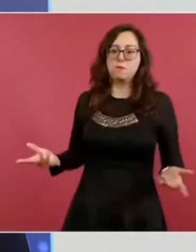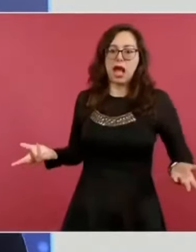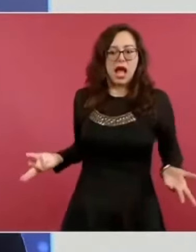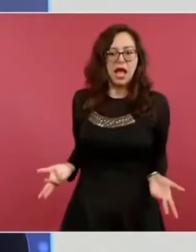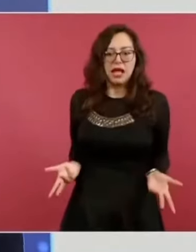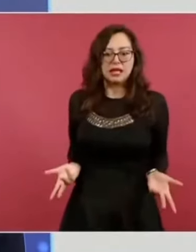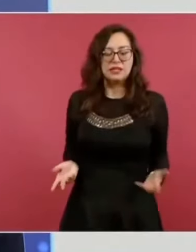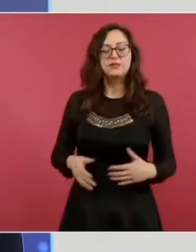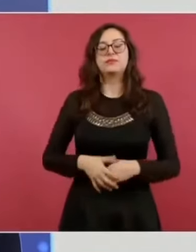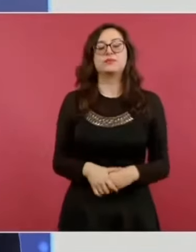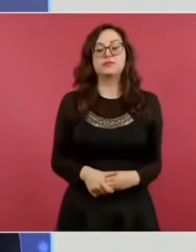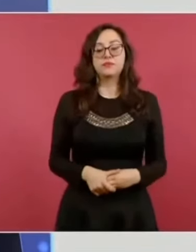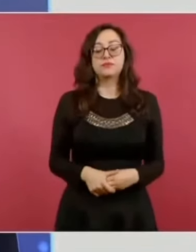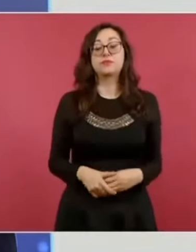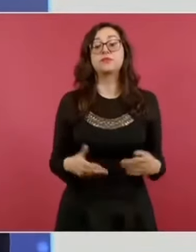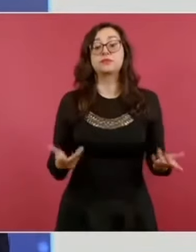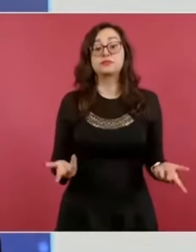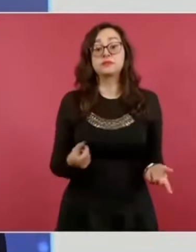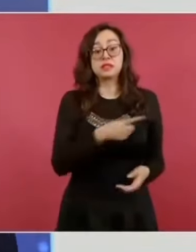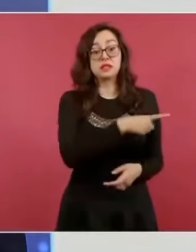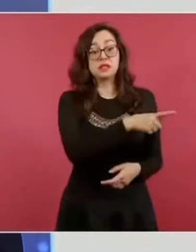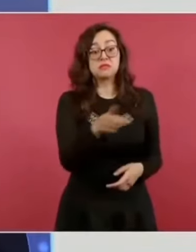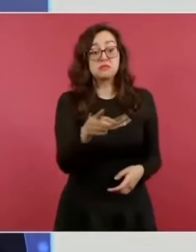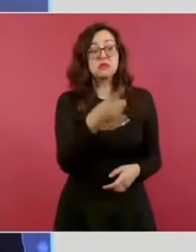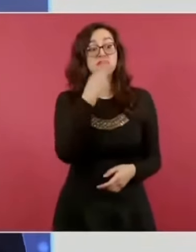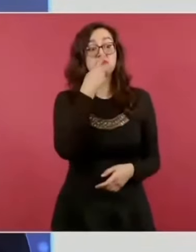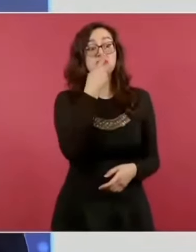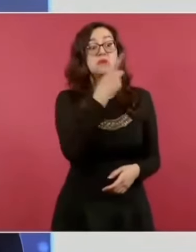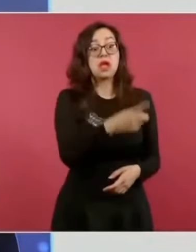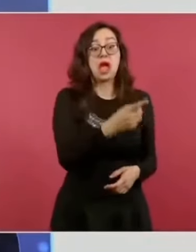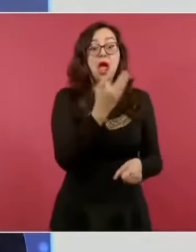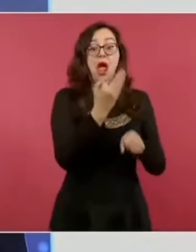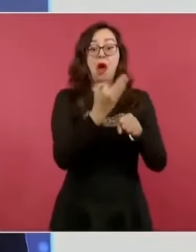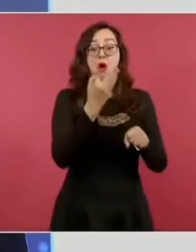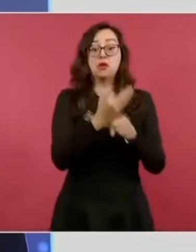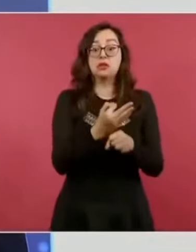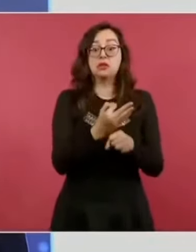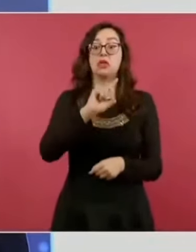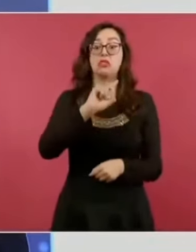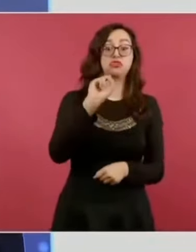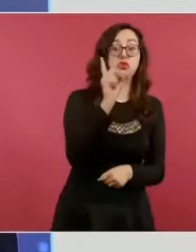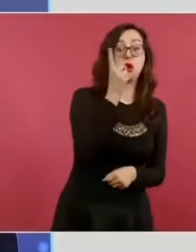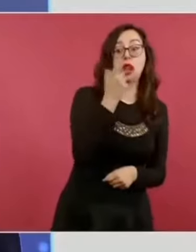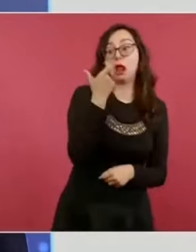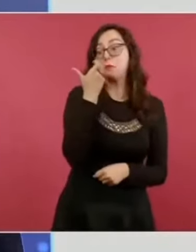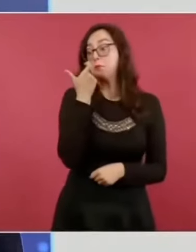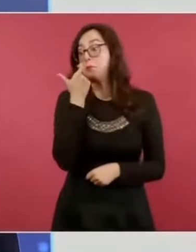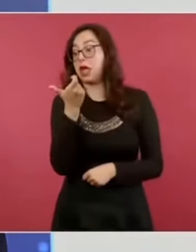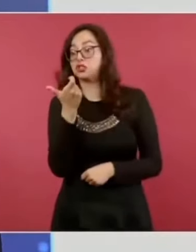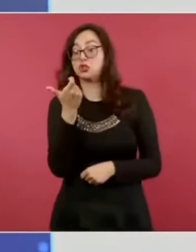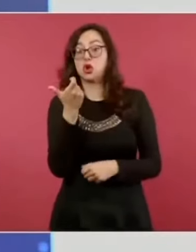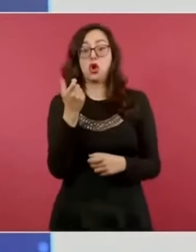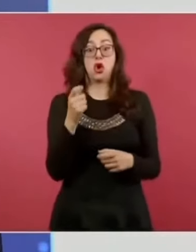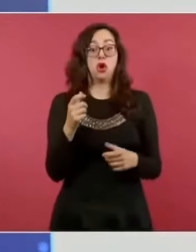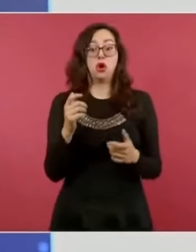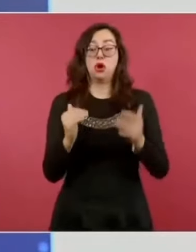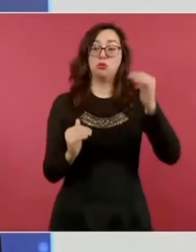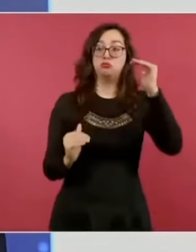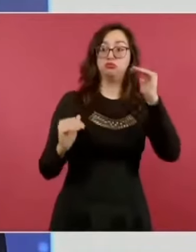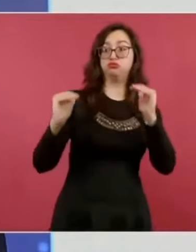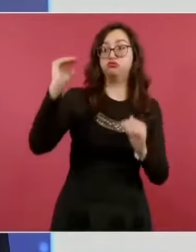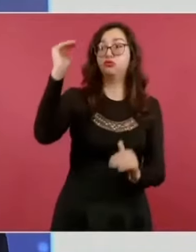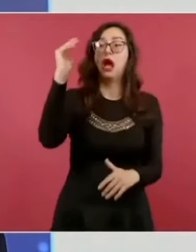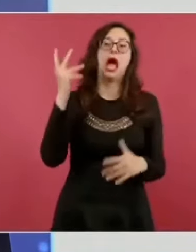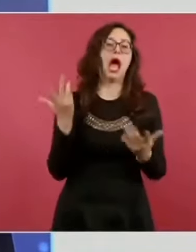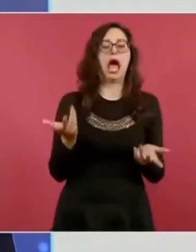radio y televisión afirman que se debe a factores externos de la economía internacional y en ningún caso intervienen